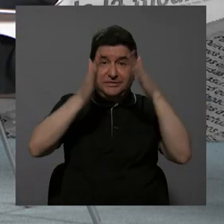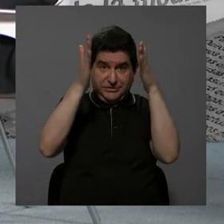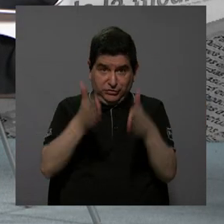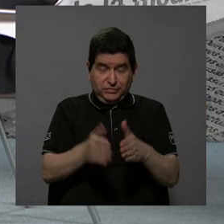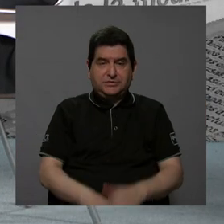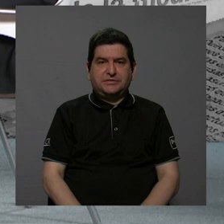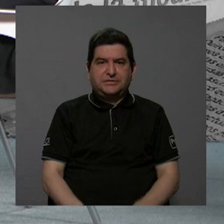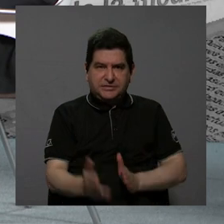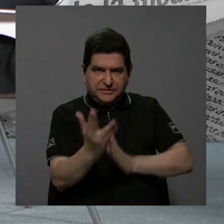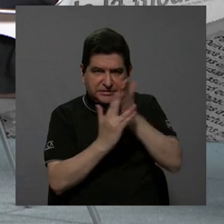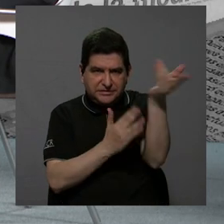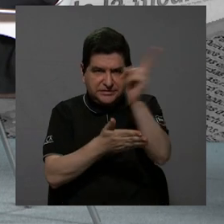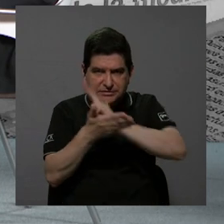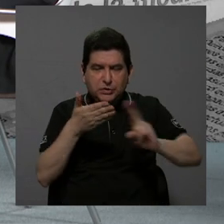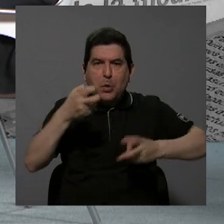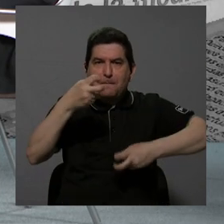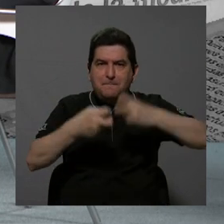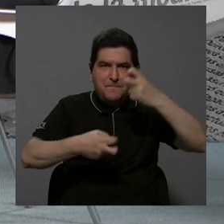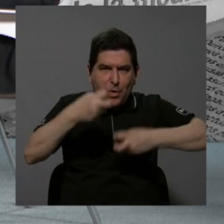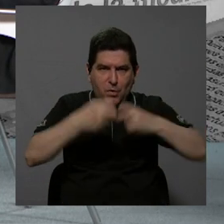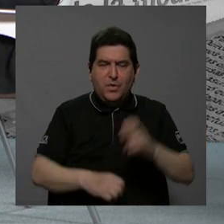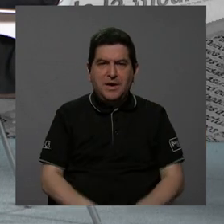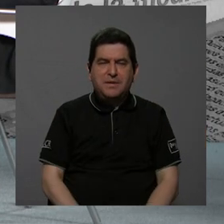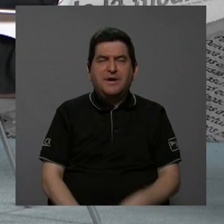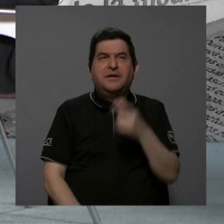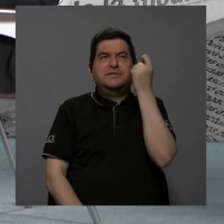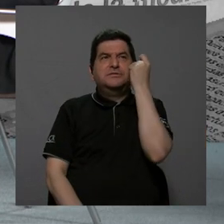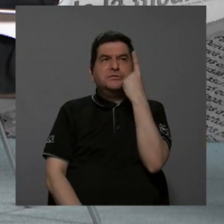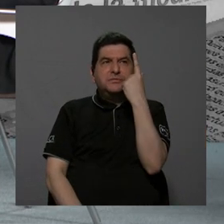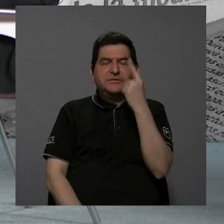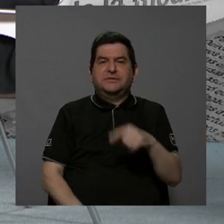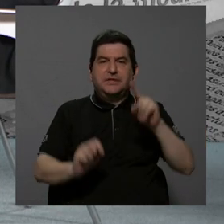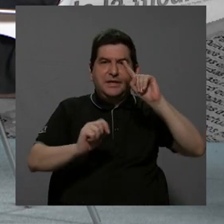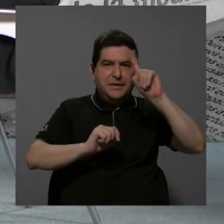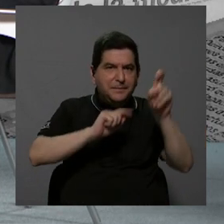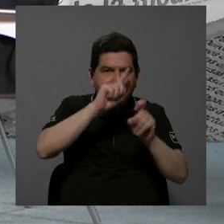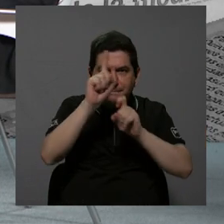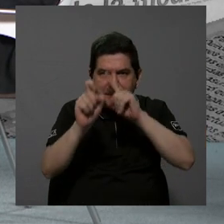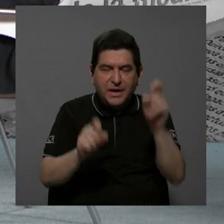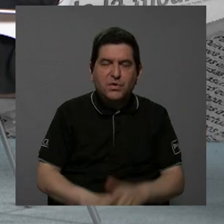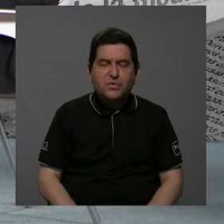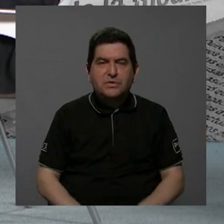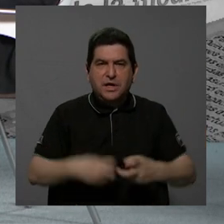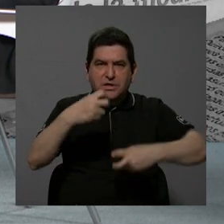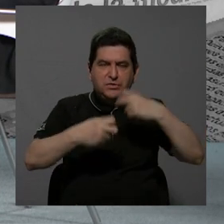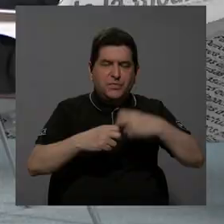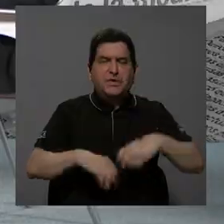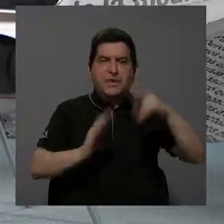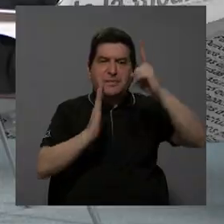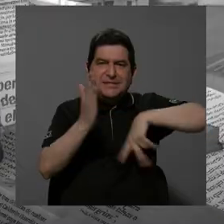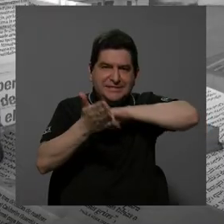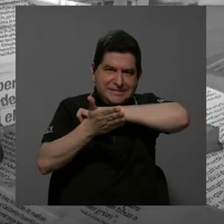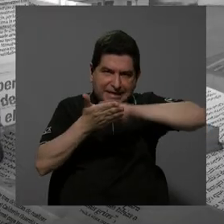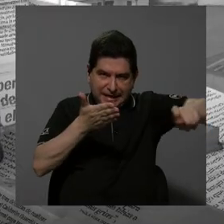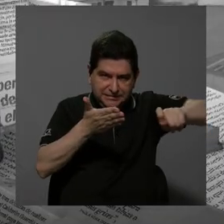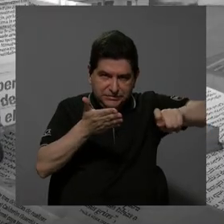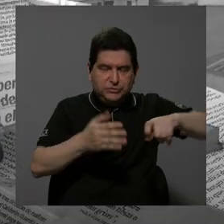que entran a la universidad con problemas para comprender preguntas, o sea, con problemas de lectura y escritura.